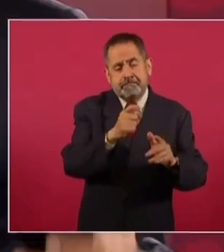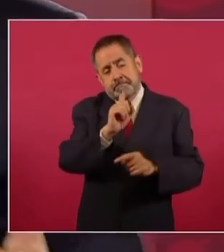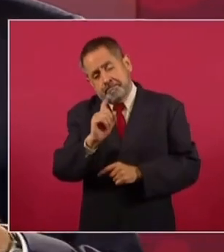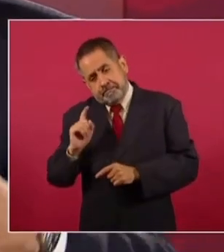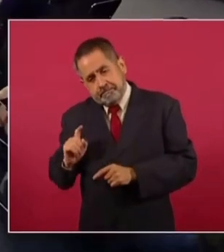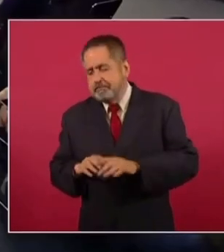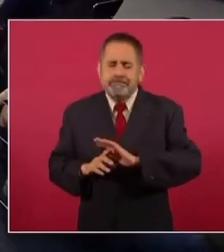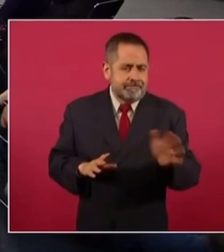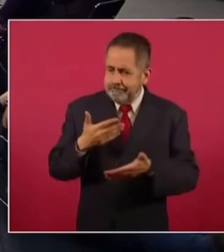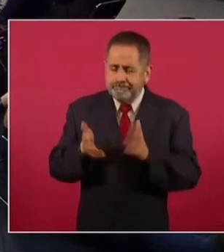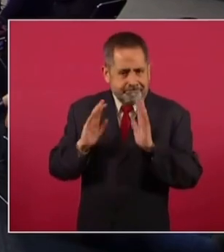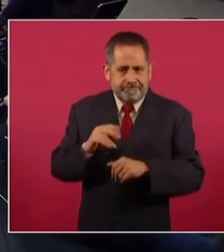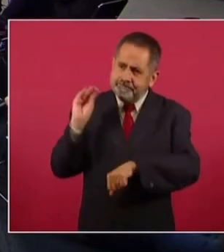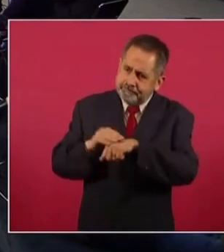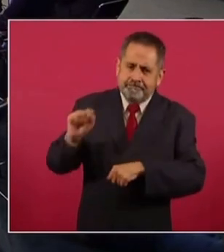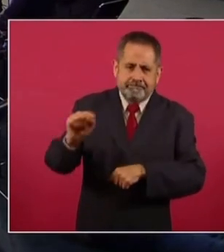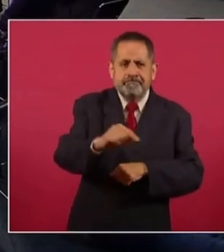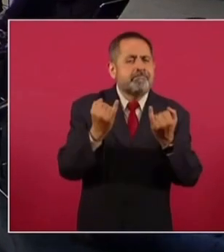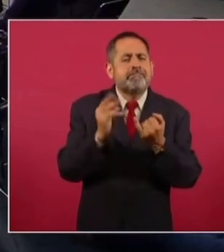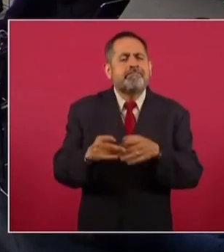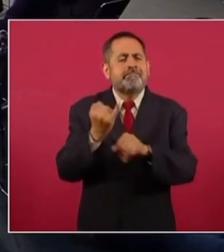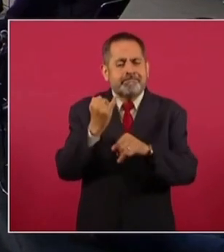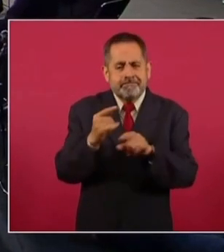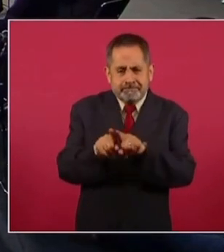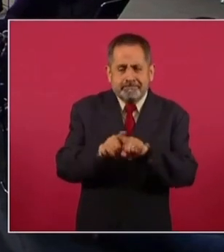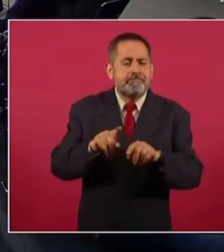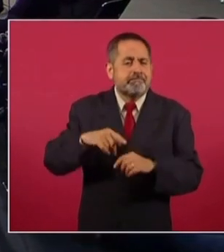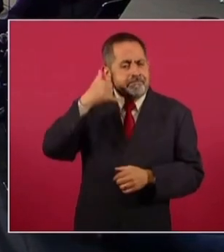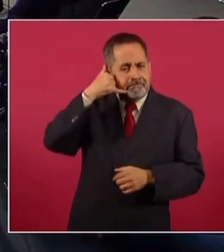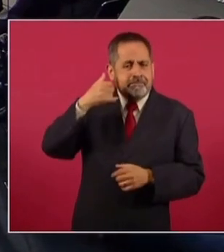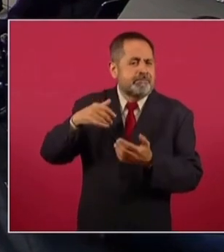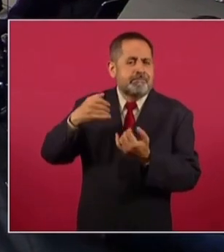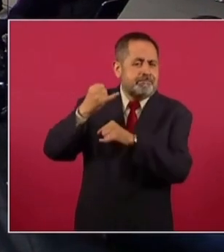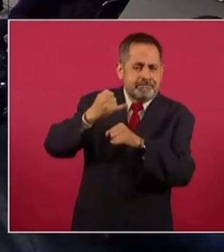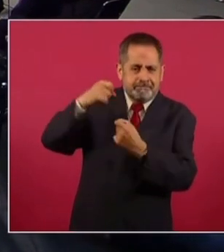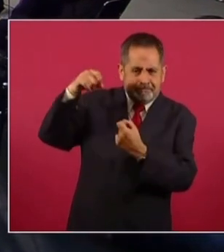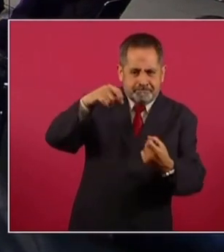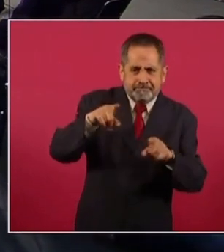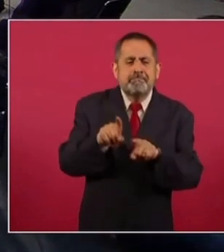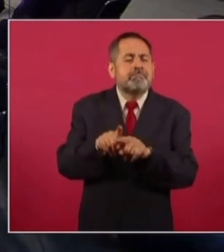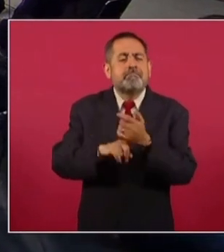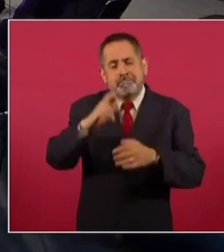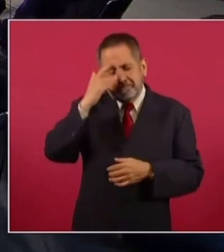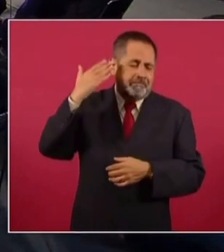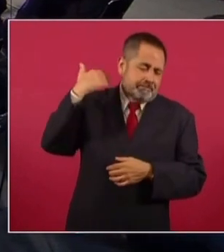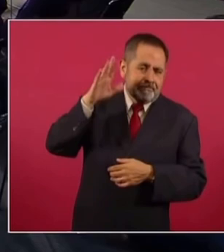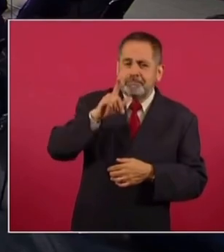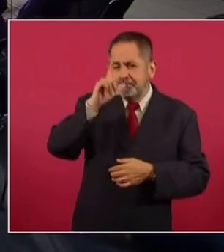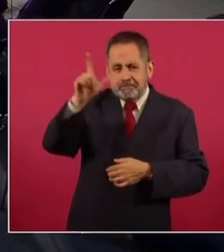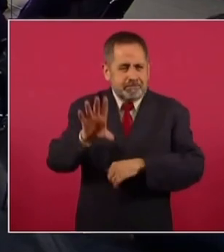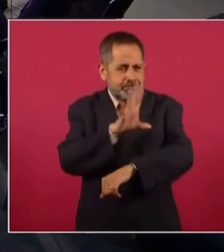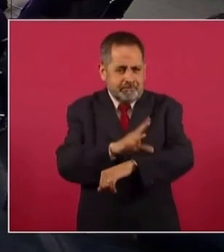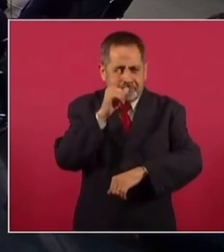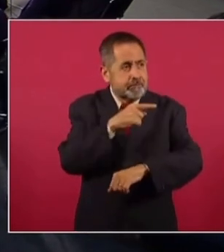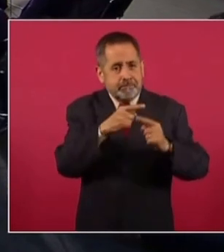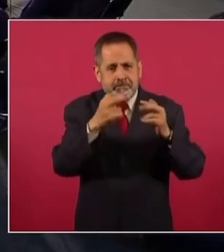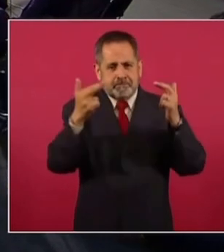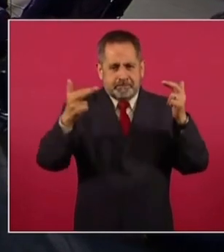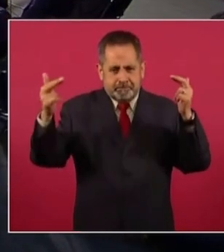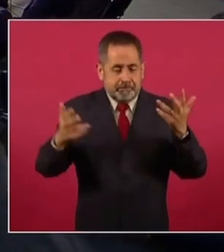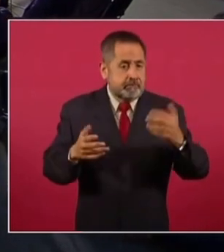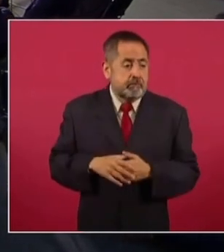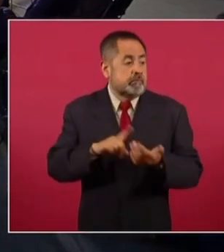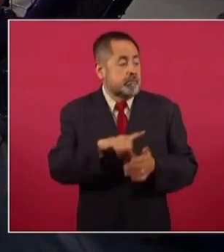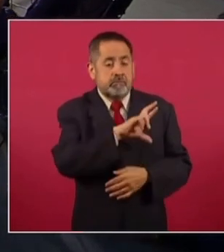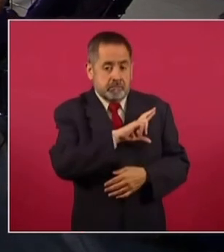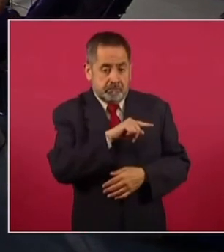además, lo mismo que el Internet y lo mismo que pasa con la telefonía celular y lo mismo que pasaba antes con la luz. Entonces, estos servicios